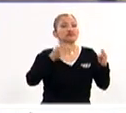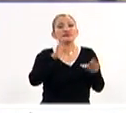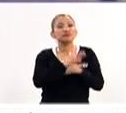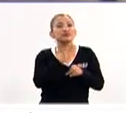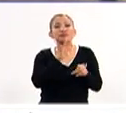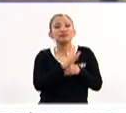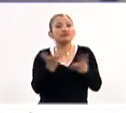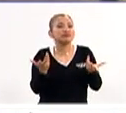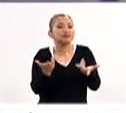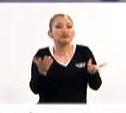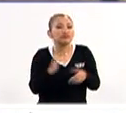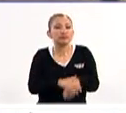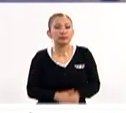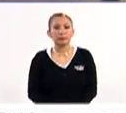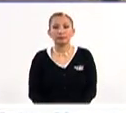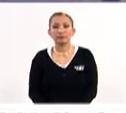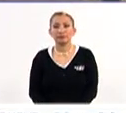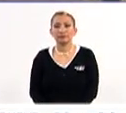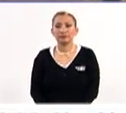quieren hacer más?